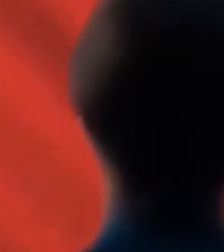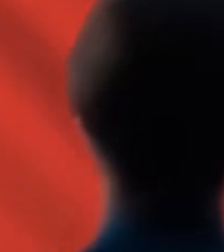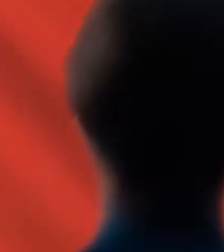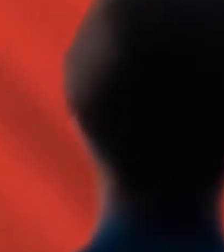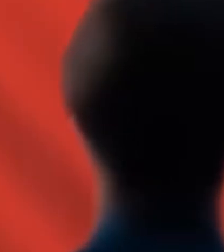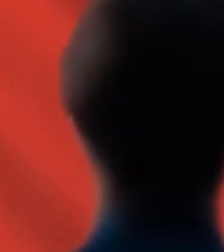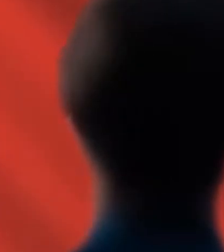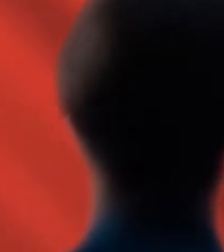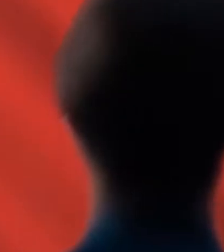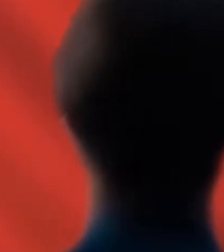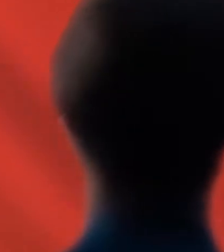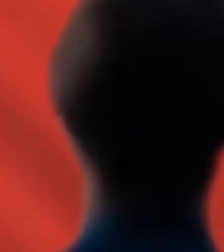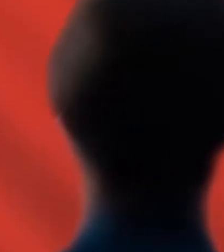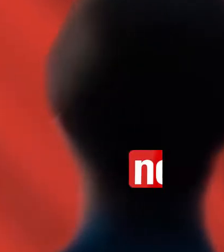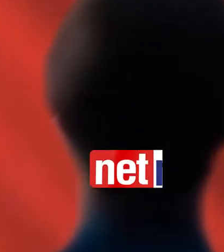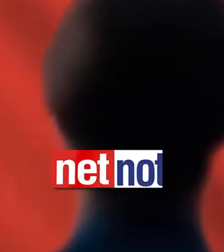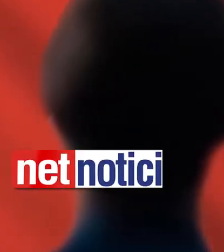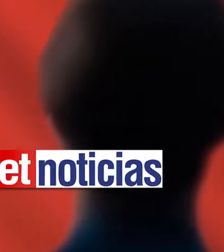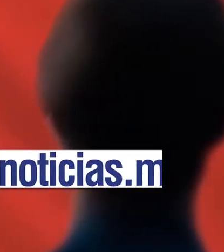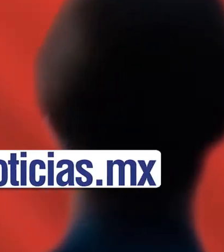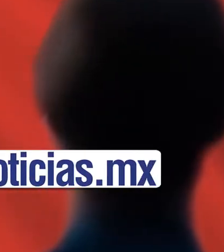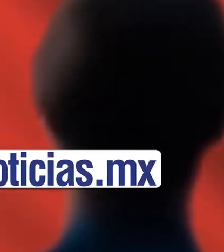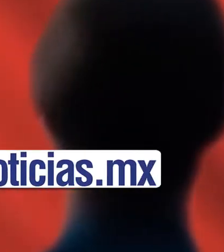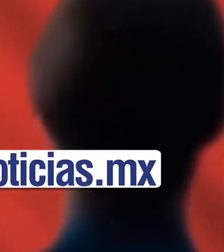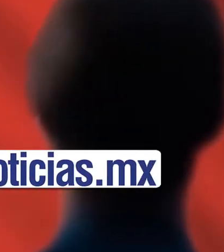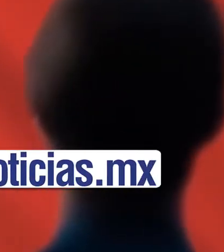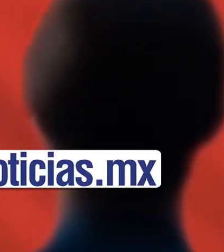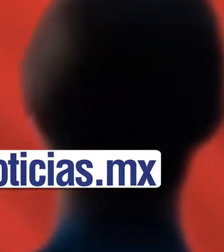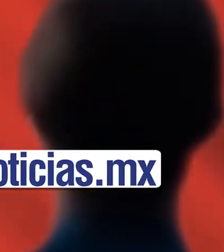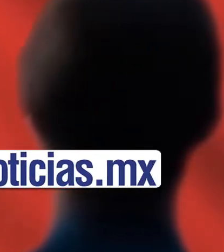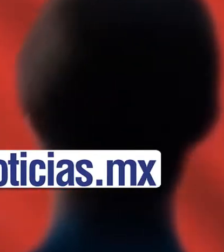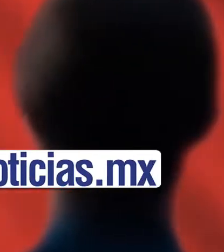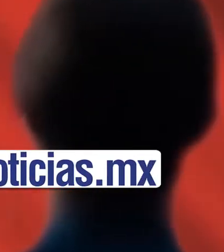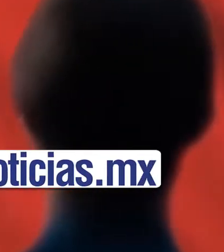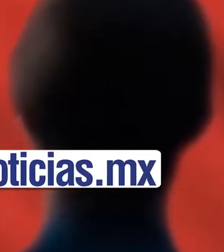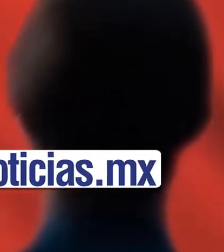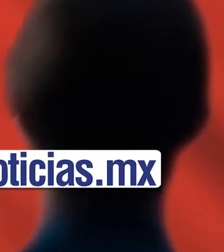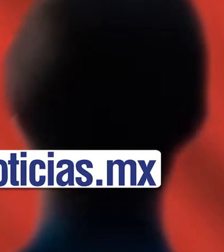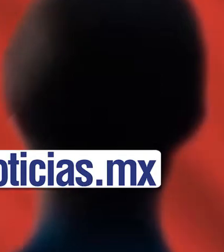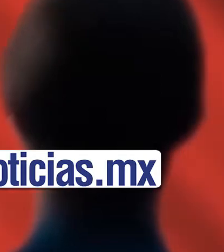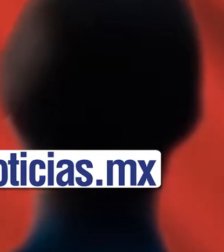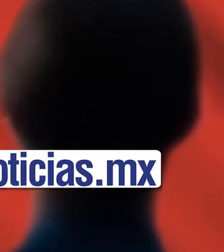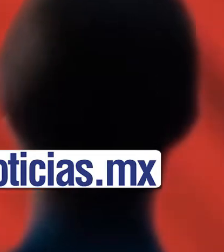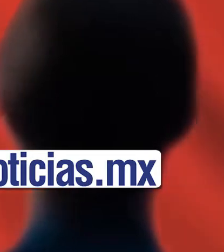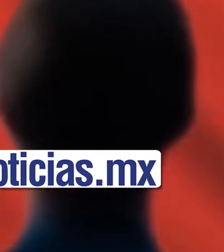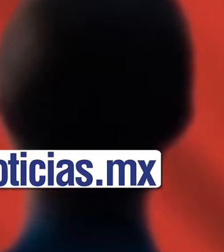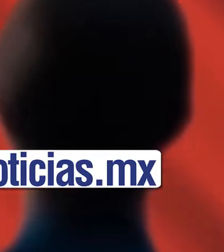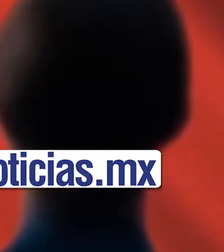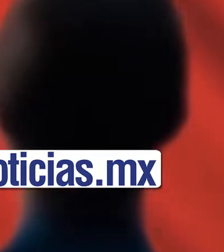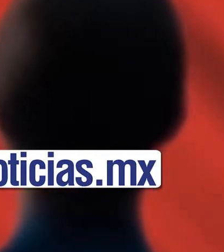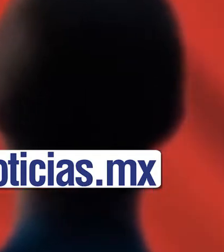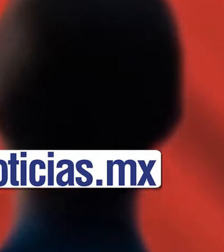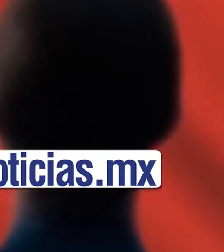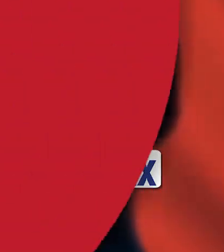¿Qué es la